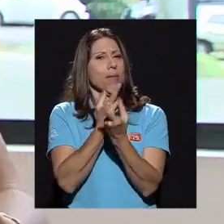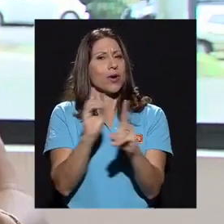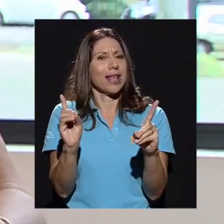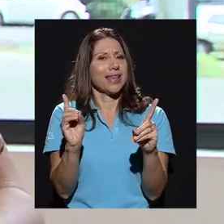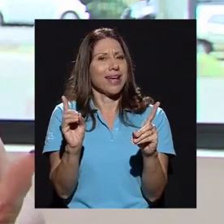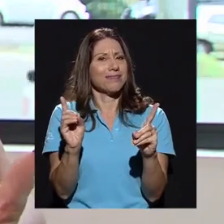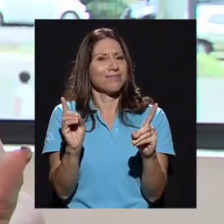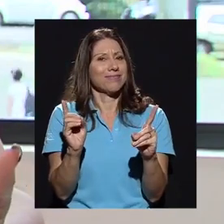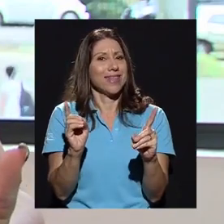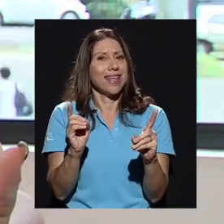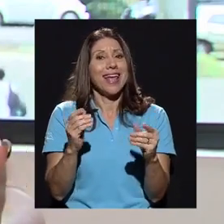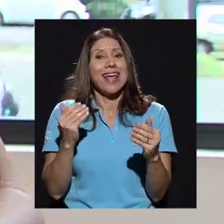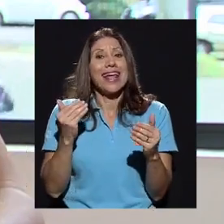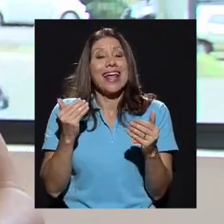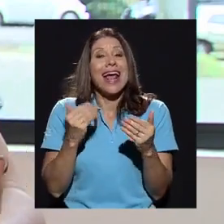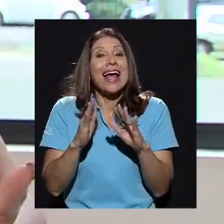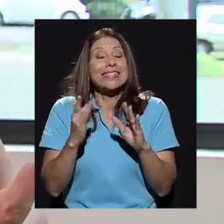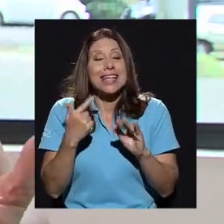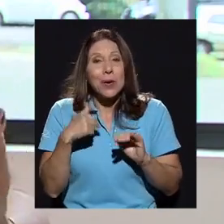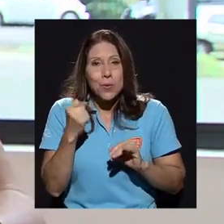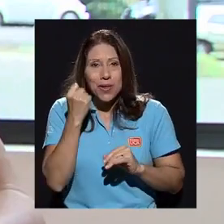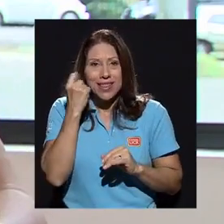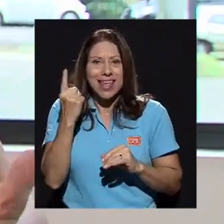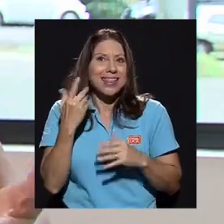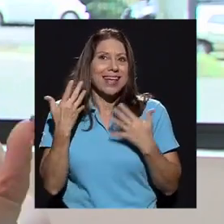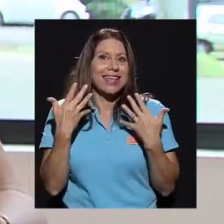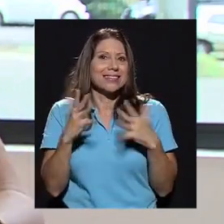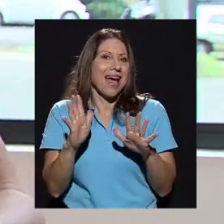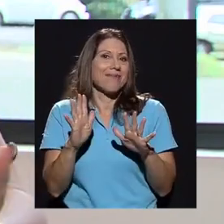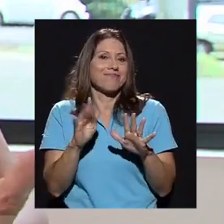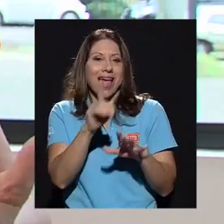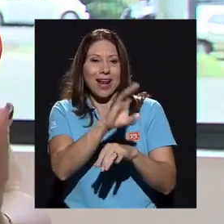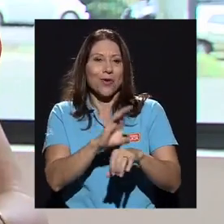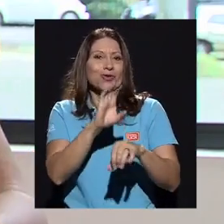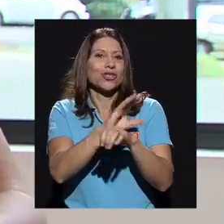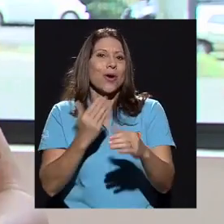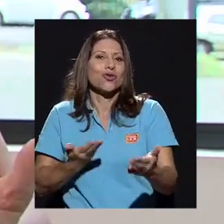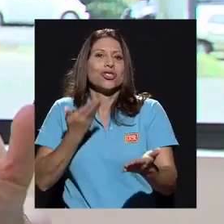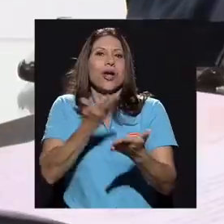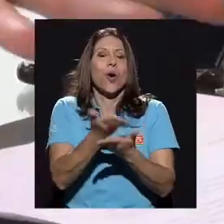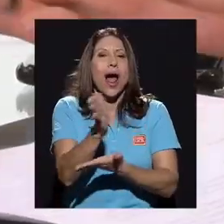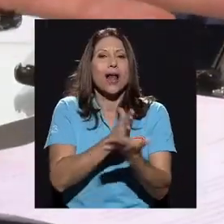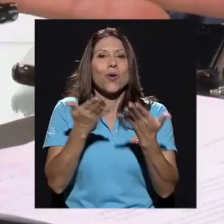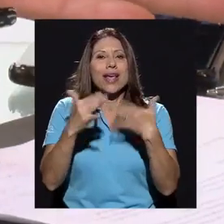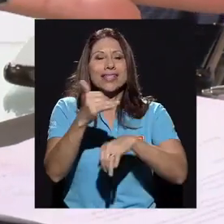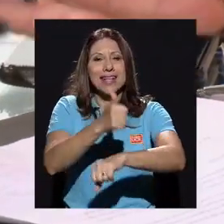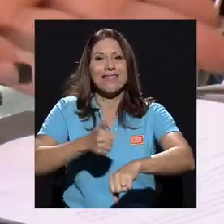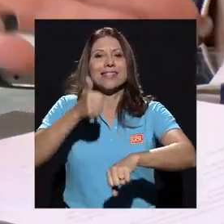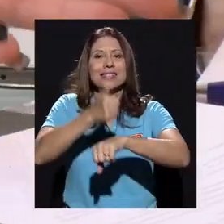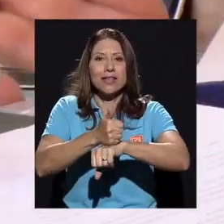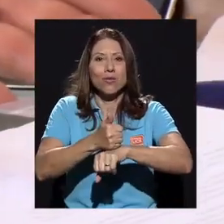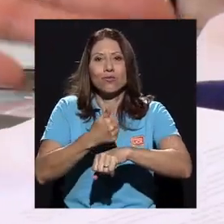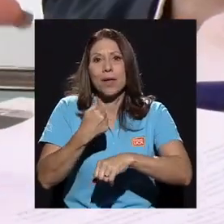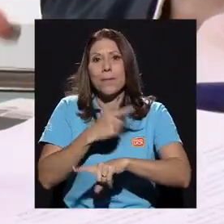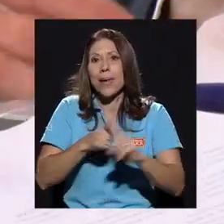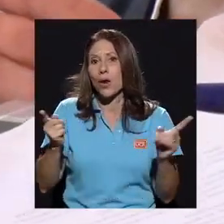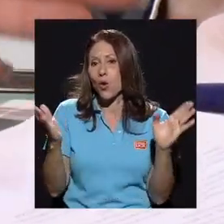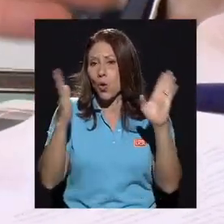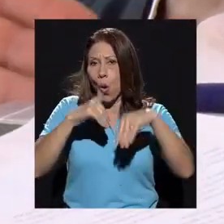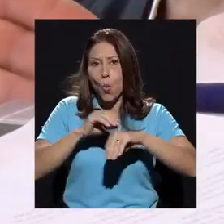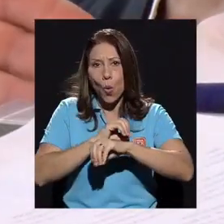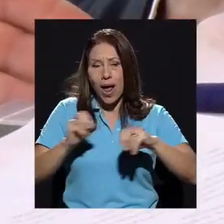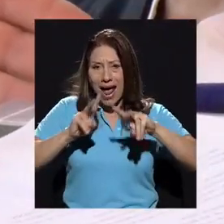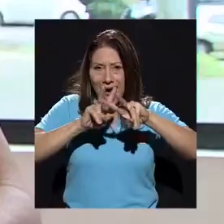llegó al Consejo, es lo que uno puede entender. Llegó al Consejo ya algo que estaba casi que establecido y nada más se le dio, pero no hubo un